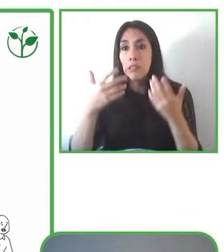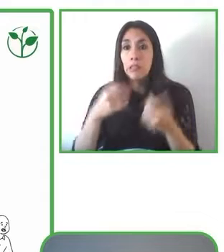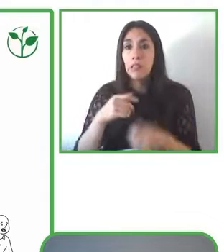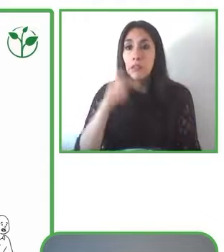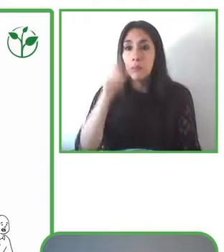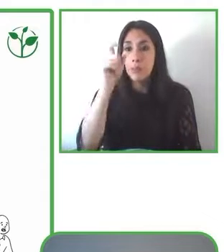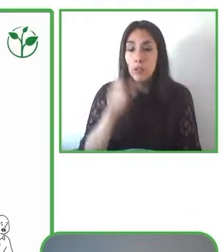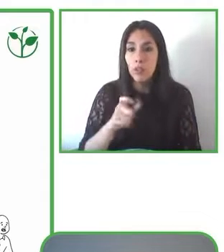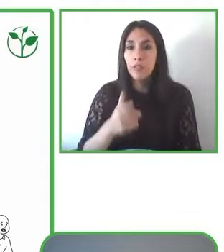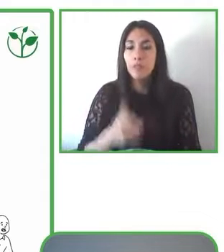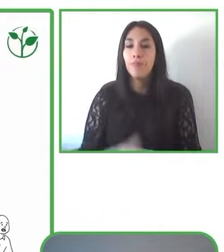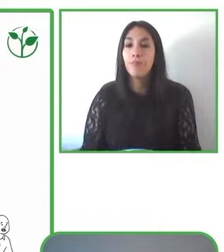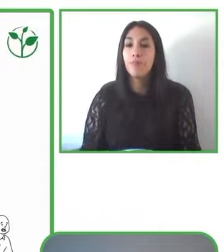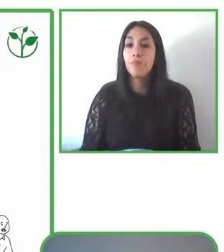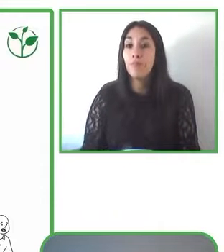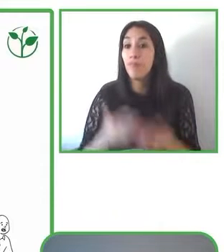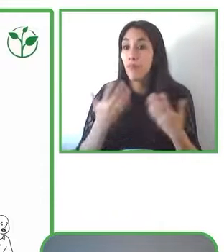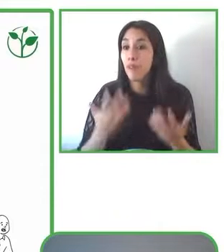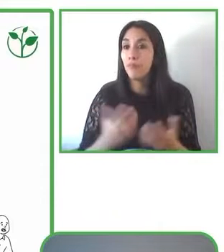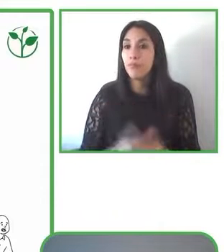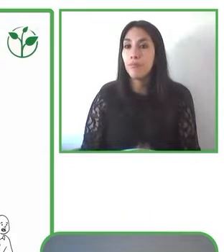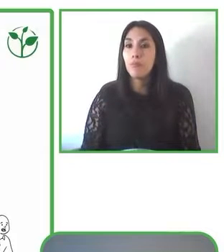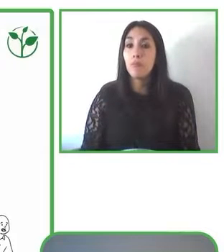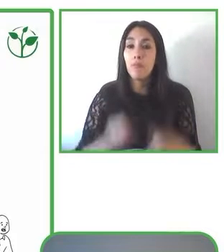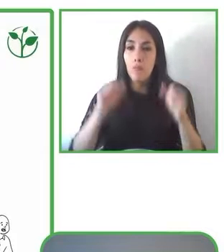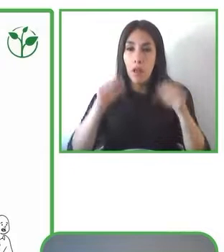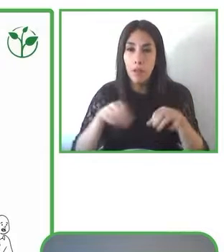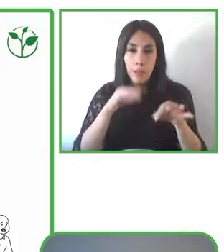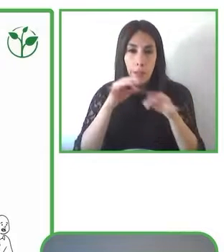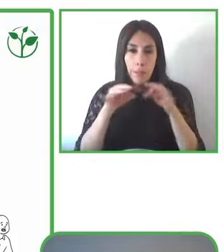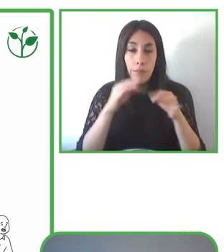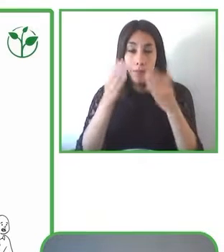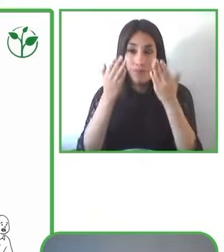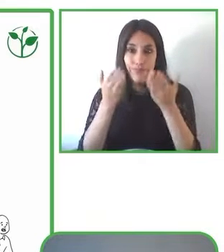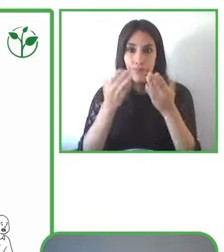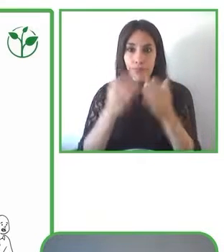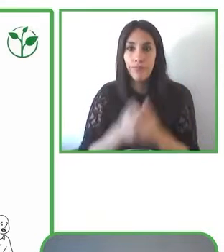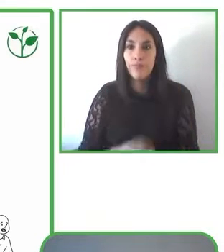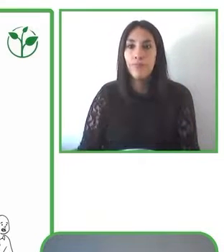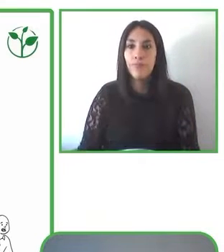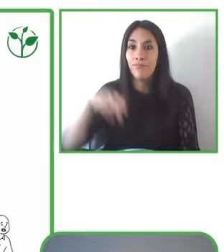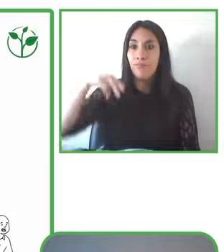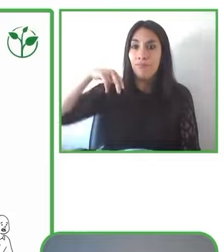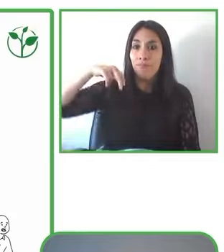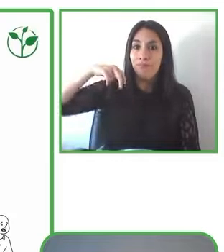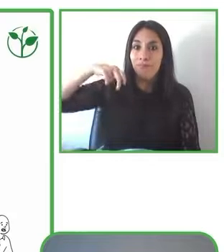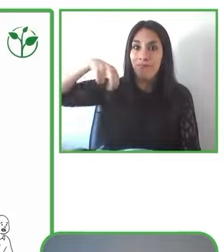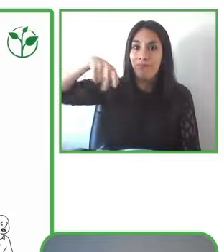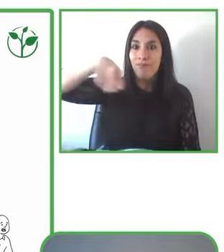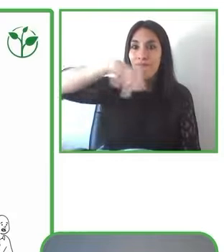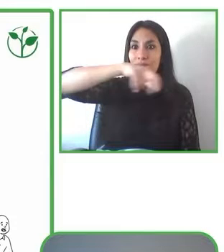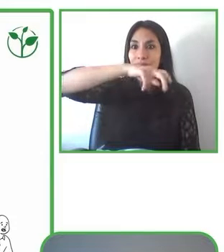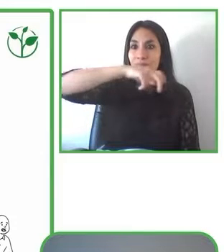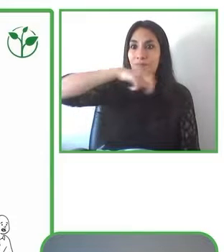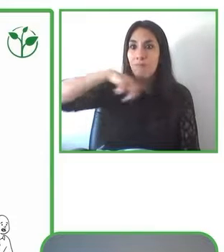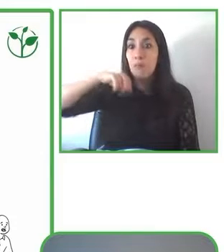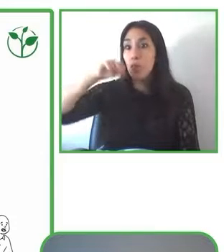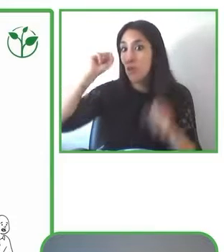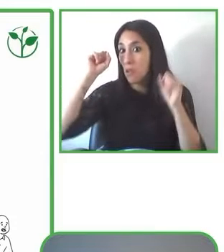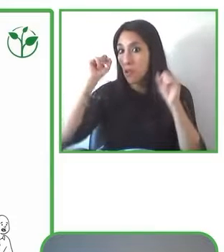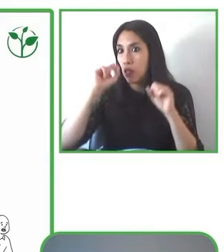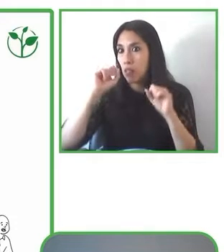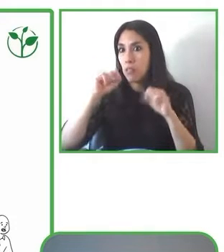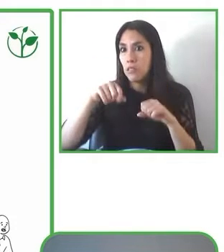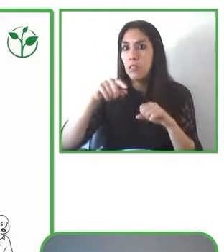decir que esto de transitar y desplazarse por la ciudad de un lugar, en este caso A, a otro